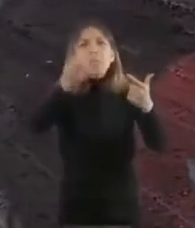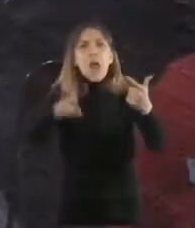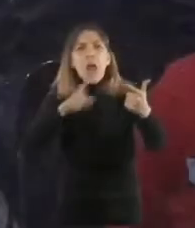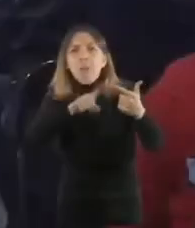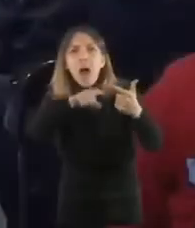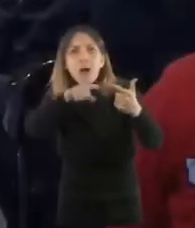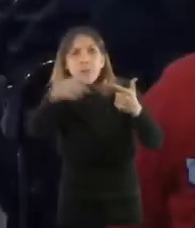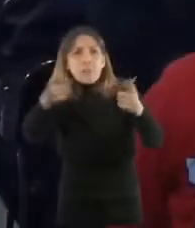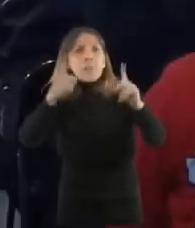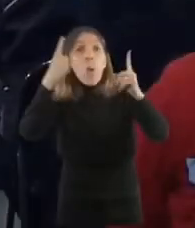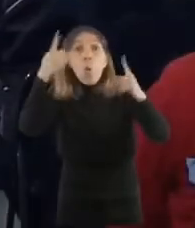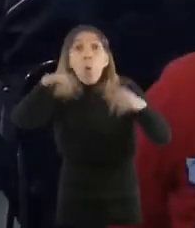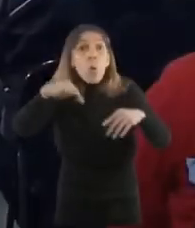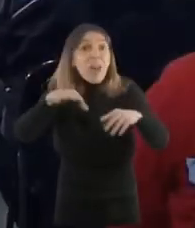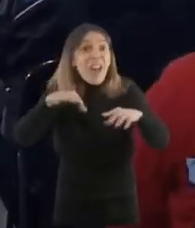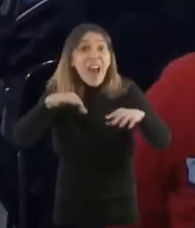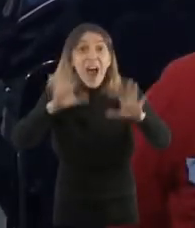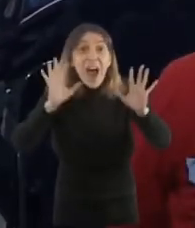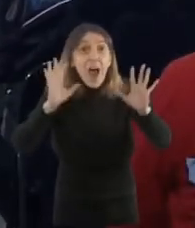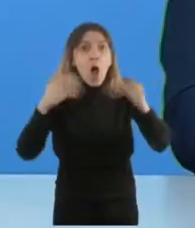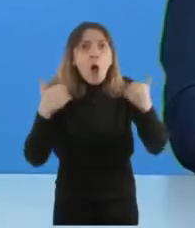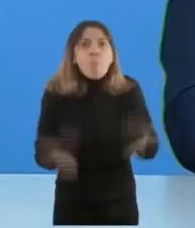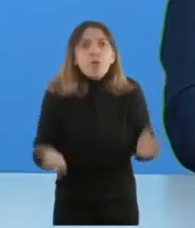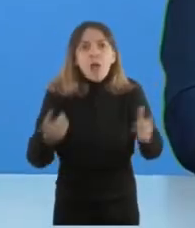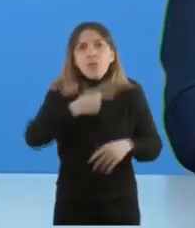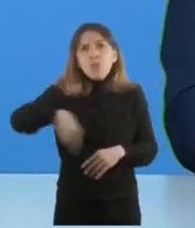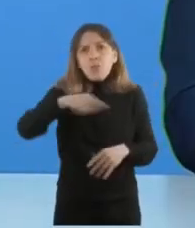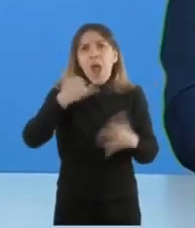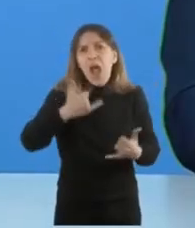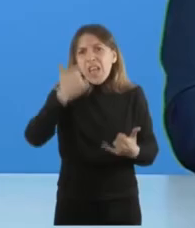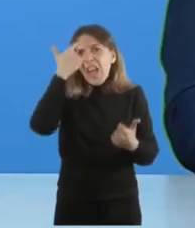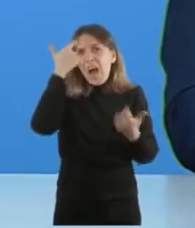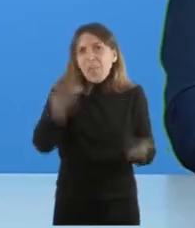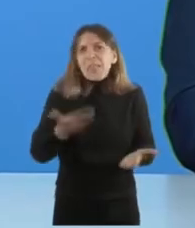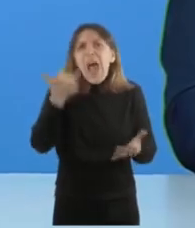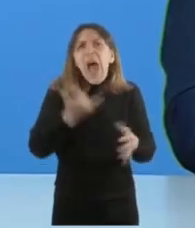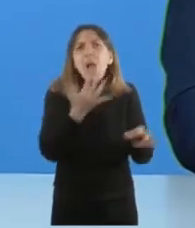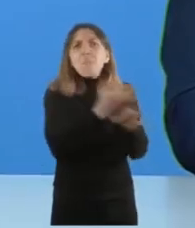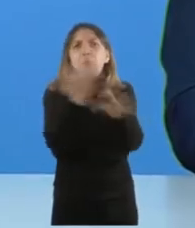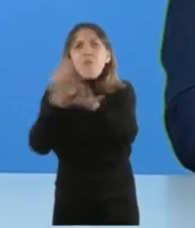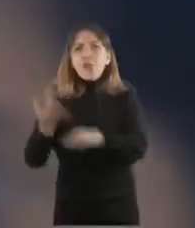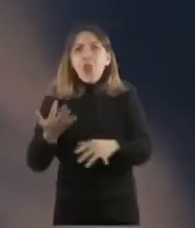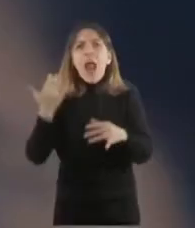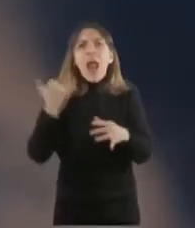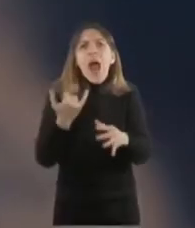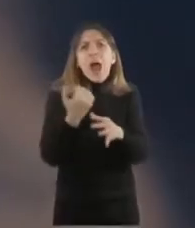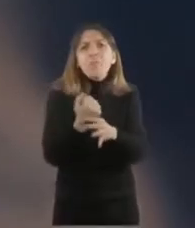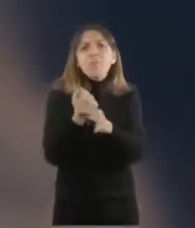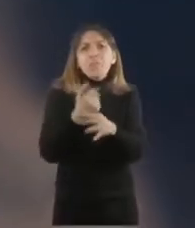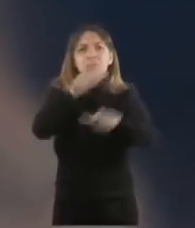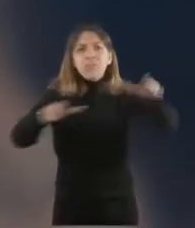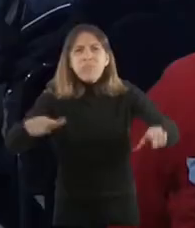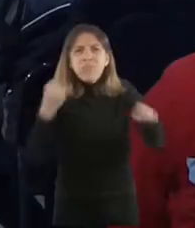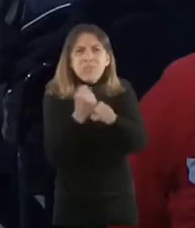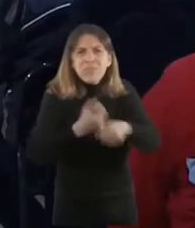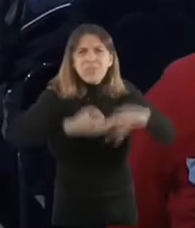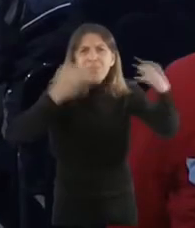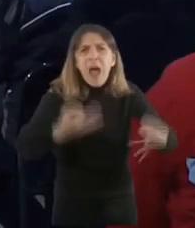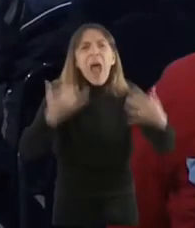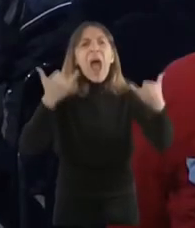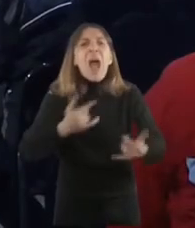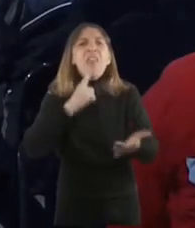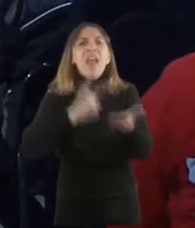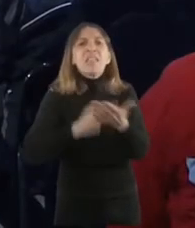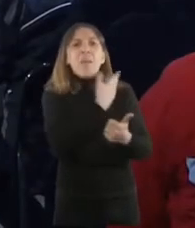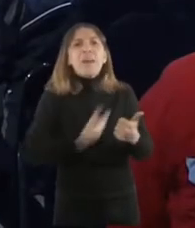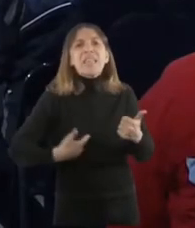única, porque tenemos talento y capacidad, porque tenemos la decisión del Presidente y del Gobierno de